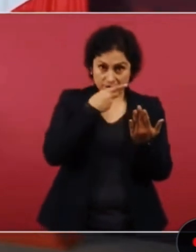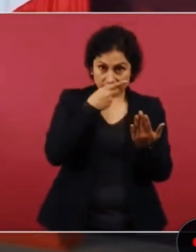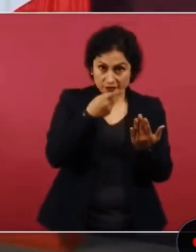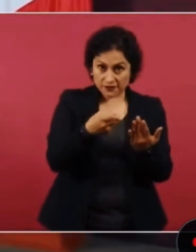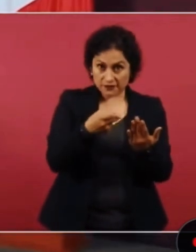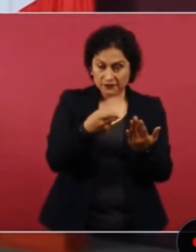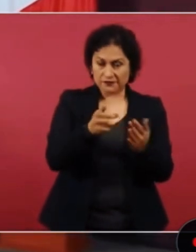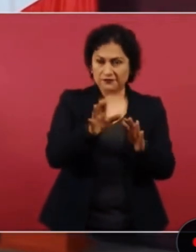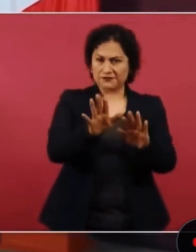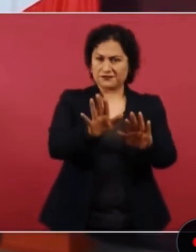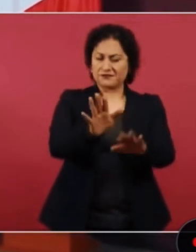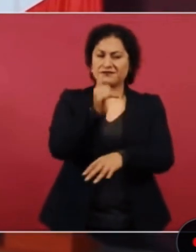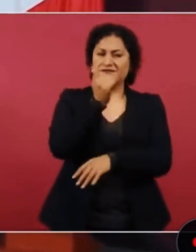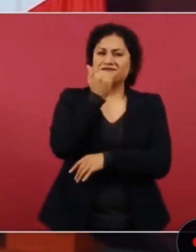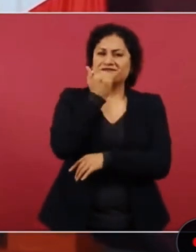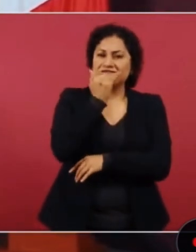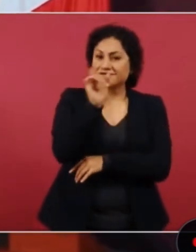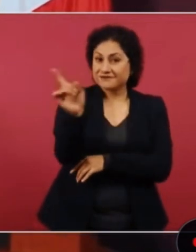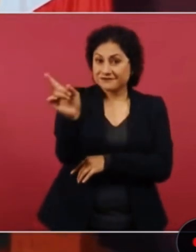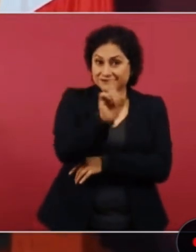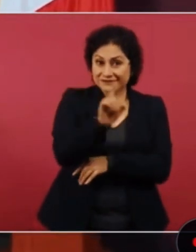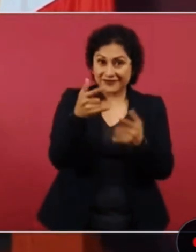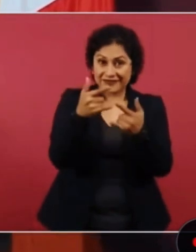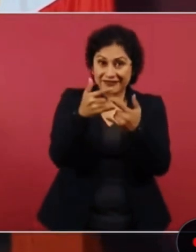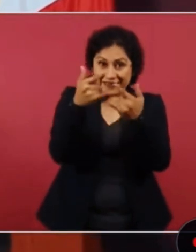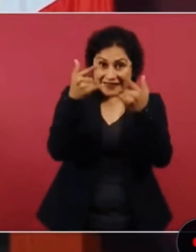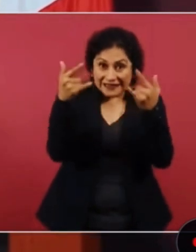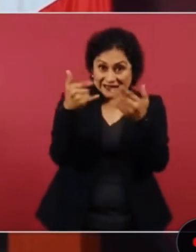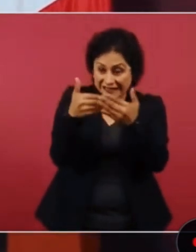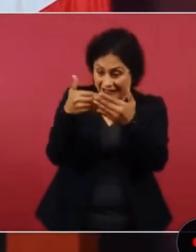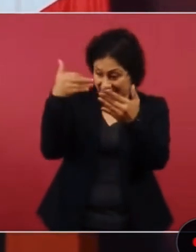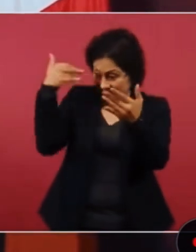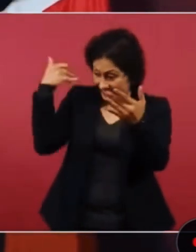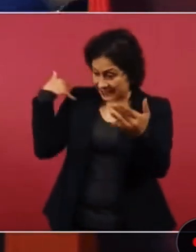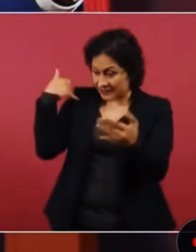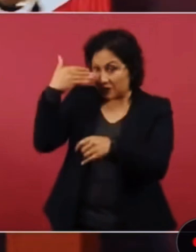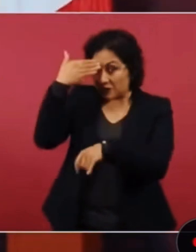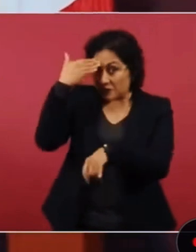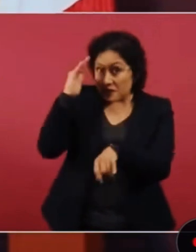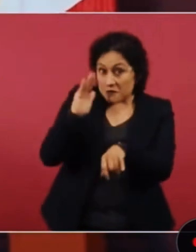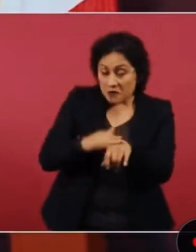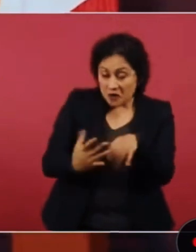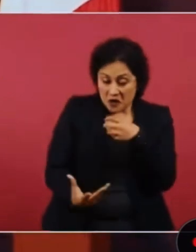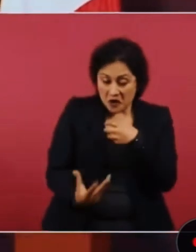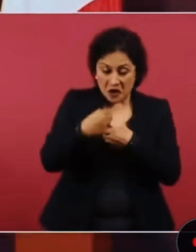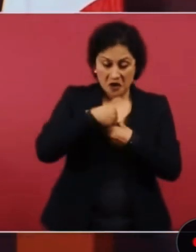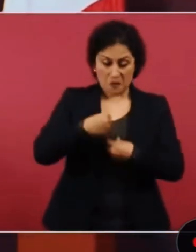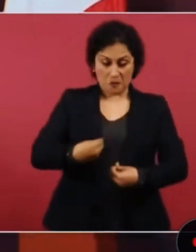Cuando la historia es la maestra de la vida, ¿y quién no sabe de dónde viene, cómo va a saber hacia dónde va?